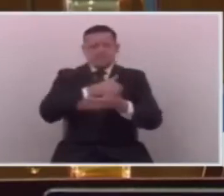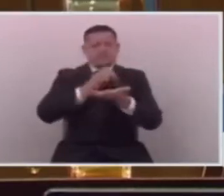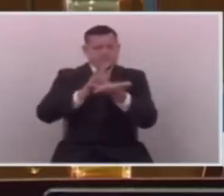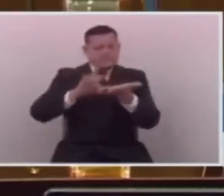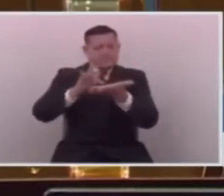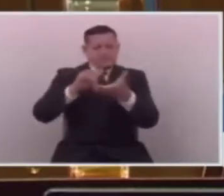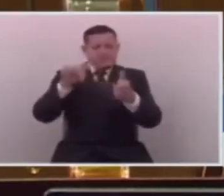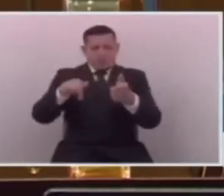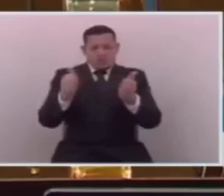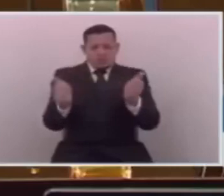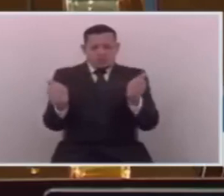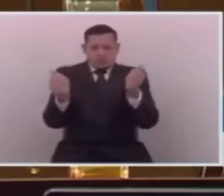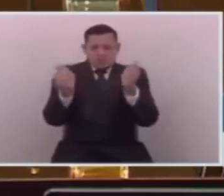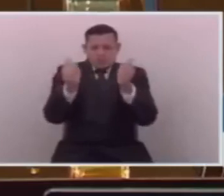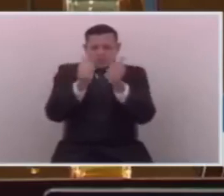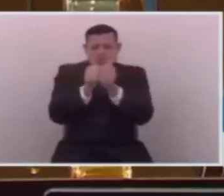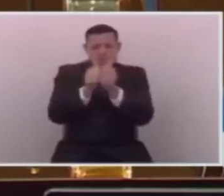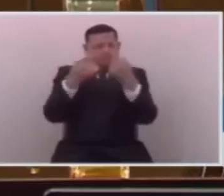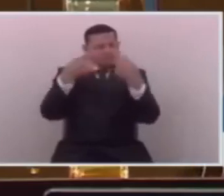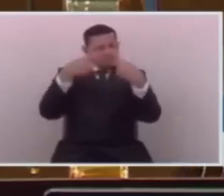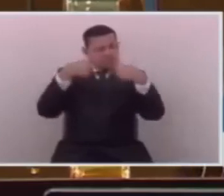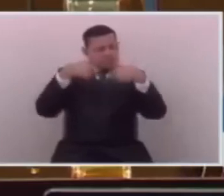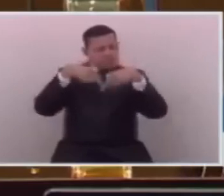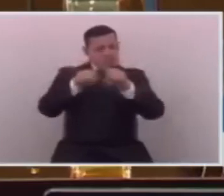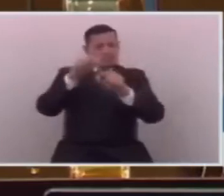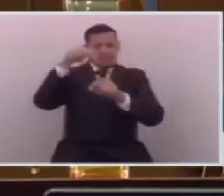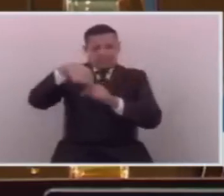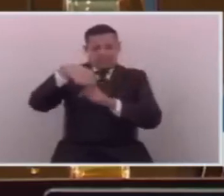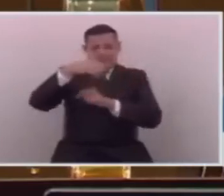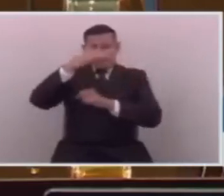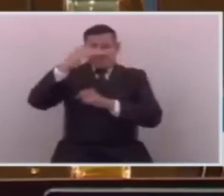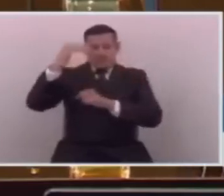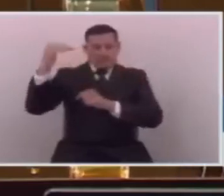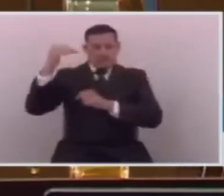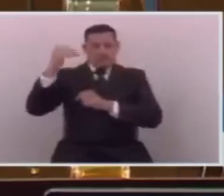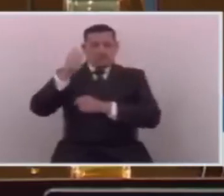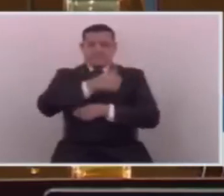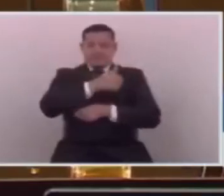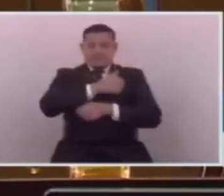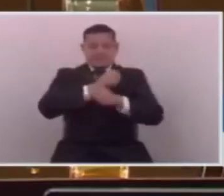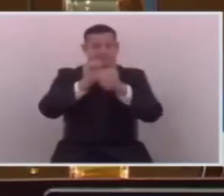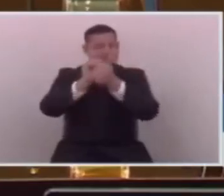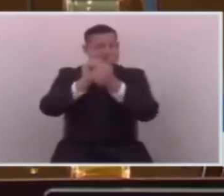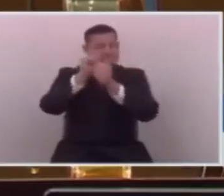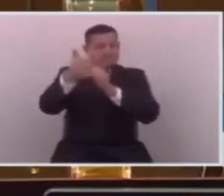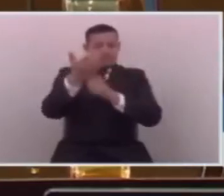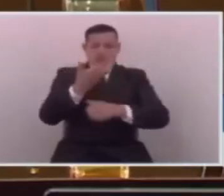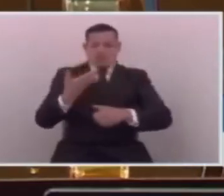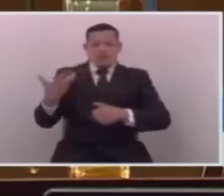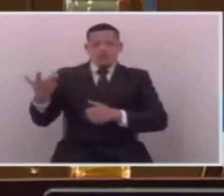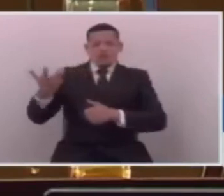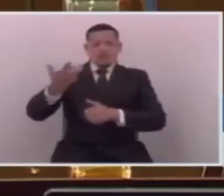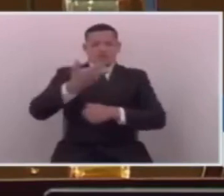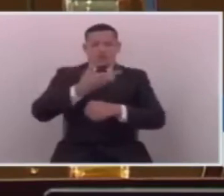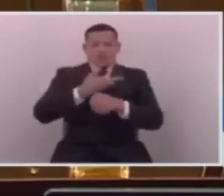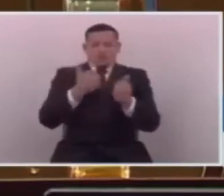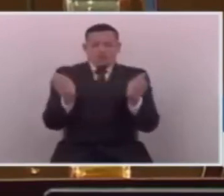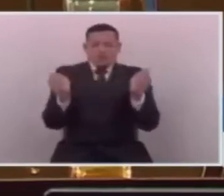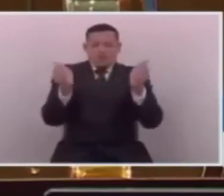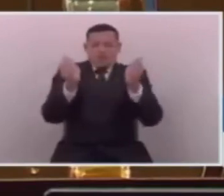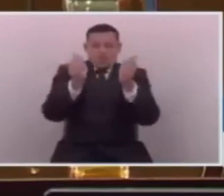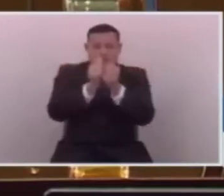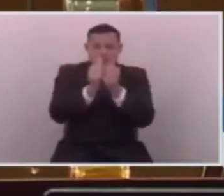estar más unidos que nunca. Porque a este país lo debemos de sacar adelante todos juntos.